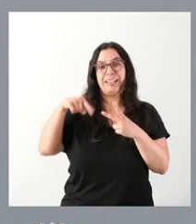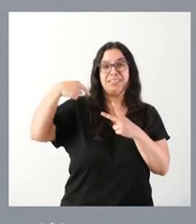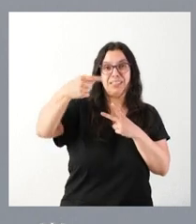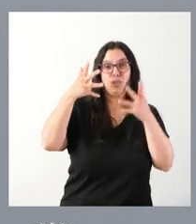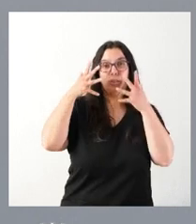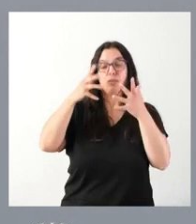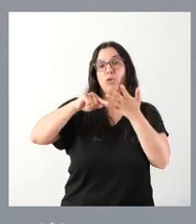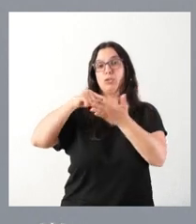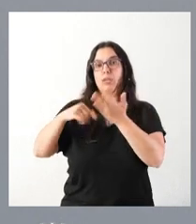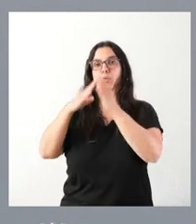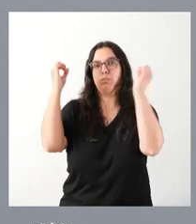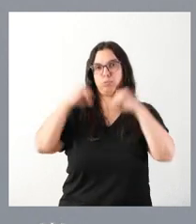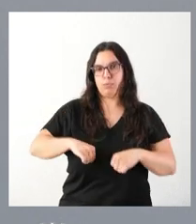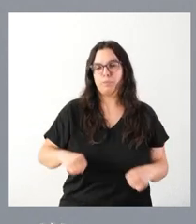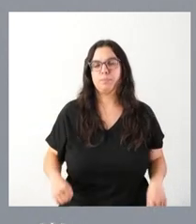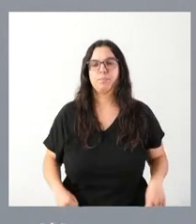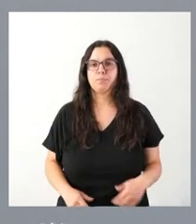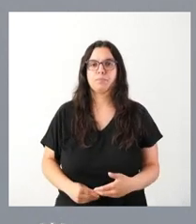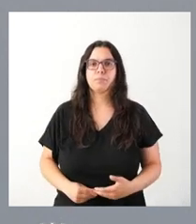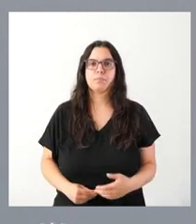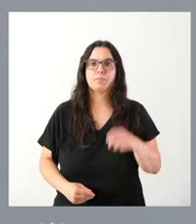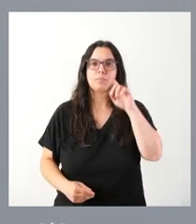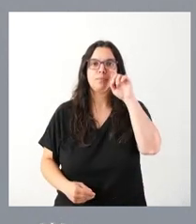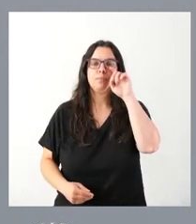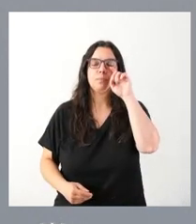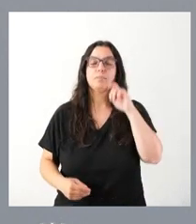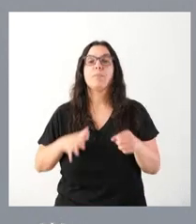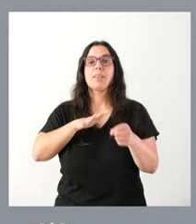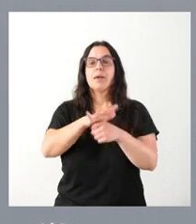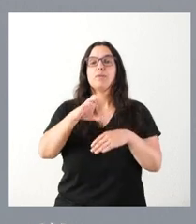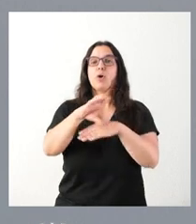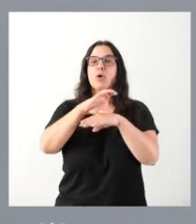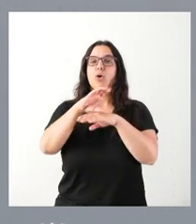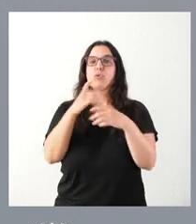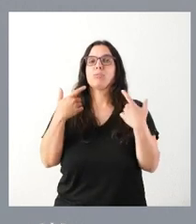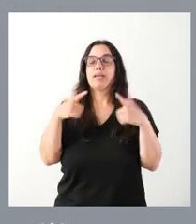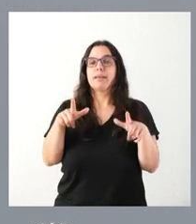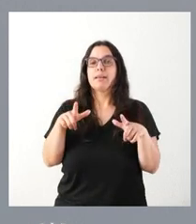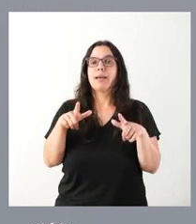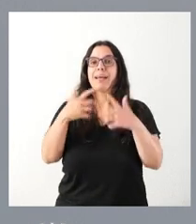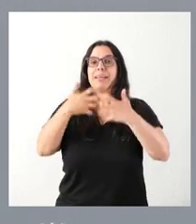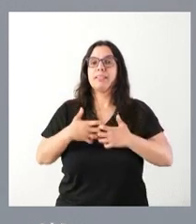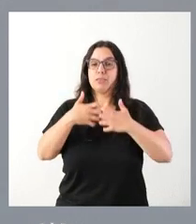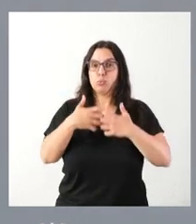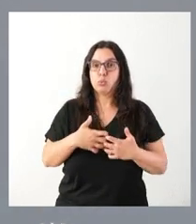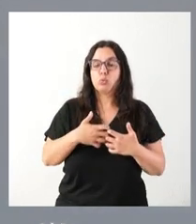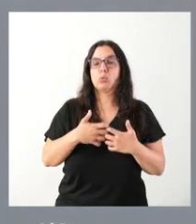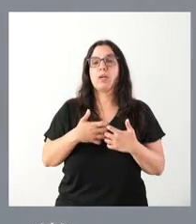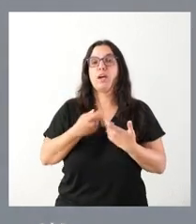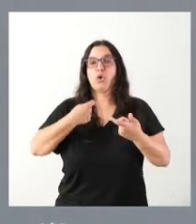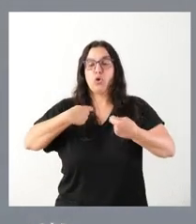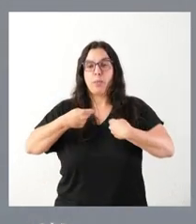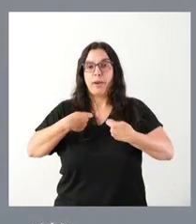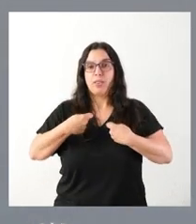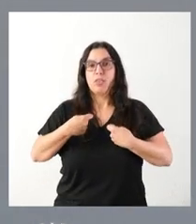contratos del Consejo de Gobierno. En el ámbito de la Consejería de Industria, Comercio